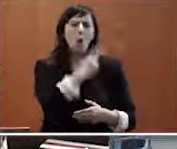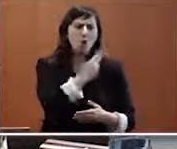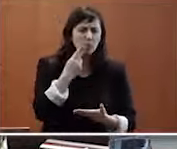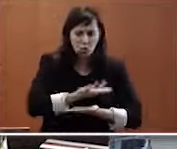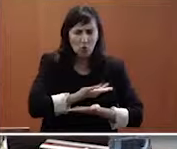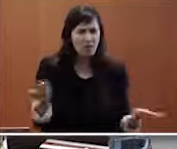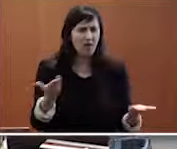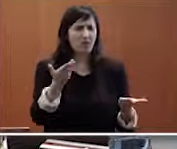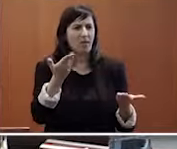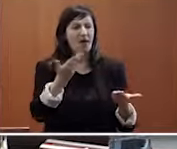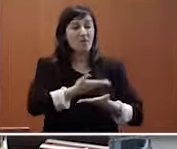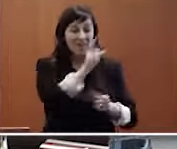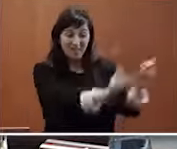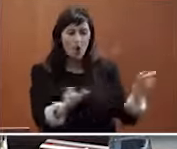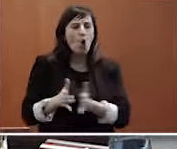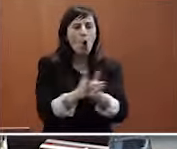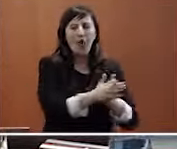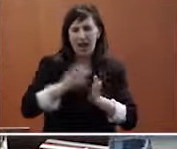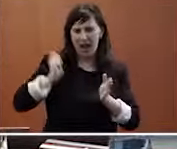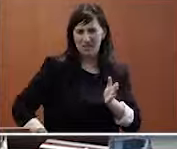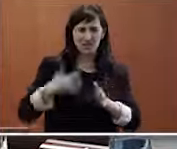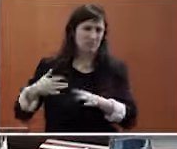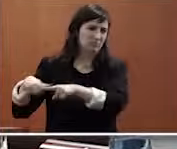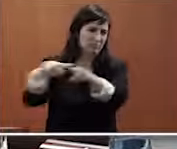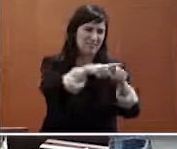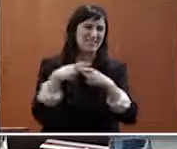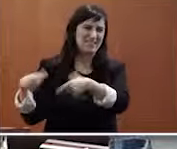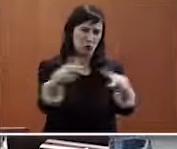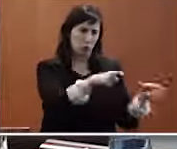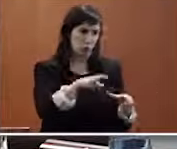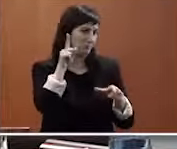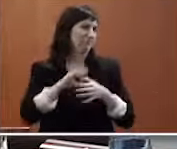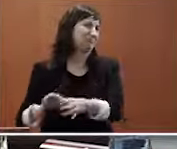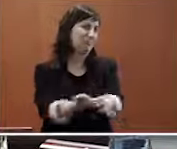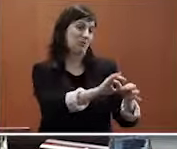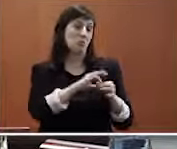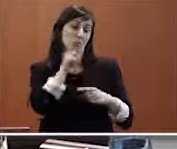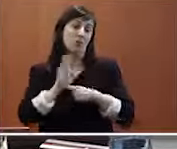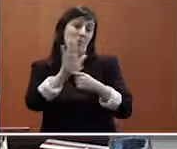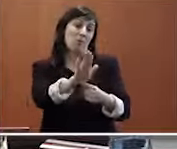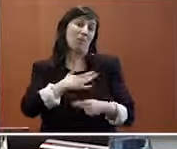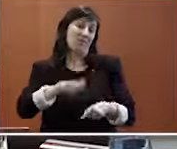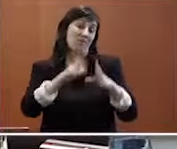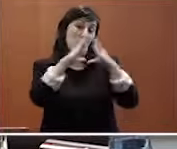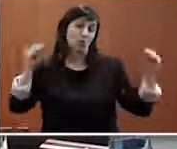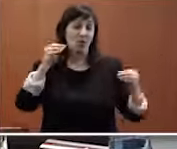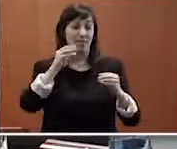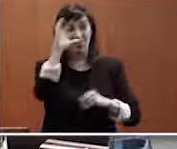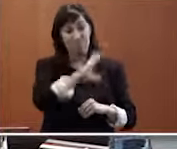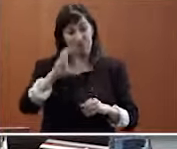confianza de todos os setores implicados. Así que, en nome da Facultade de Ciencias de Educación,